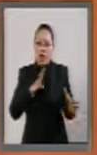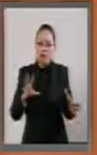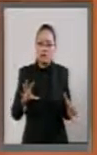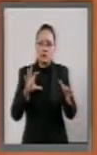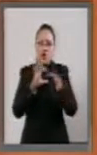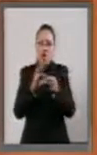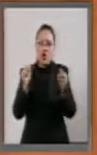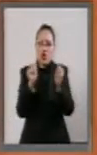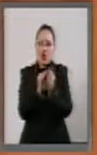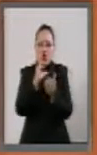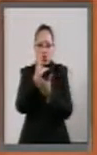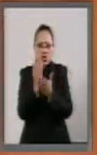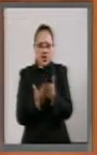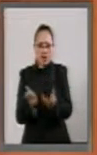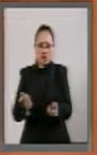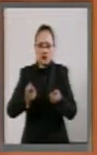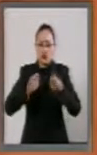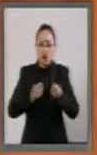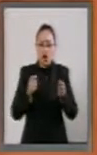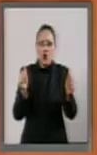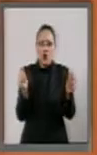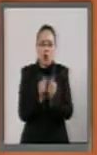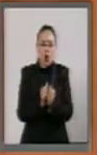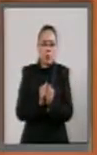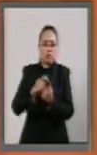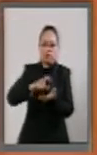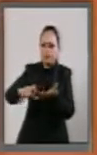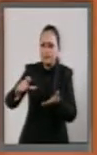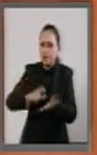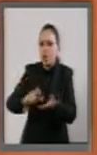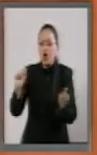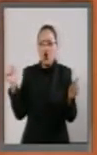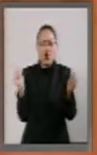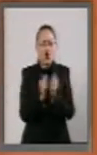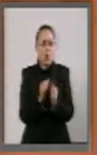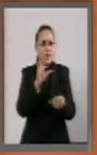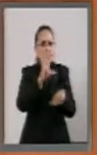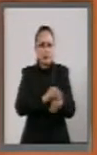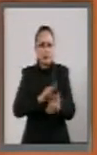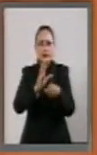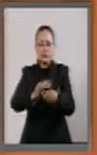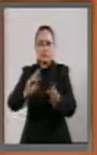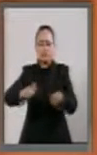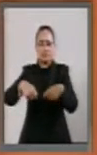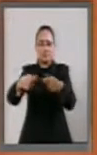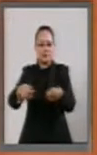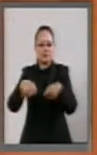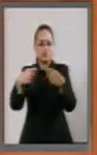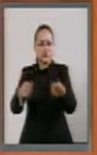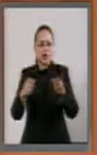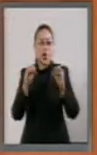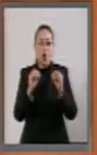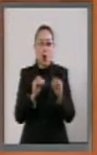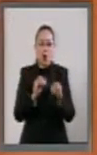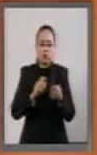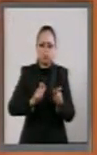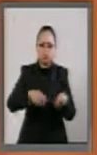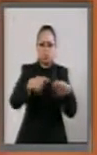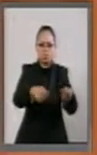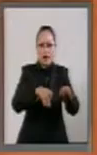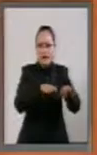contrataciones, con las licitaciones, con los otorgamientos de permisos o de concesiones.